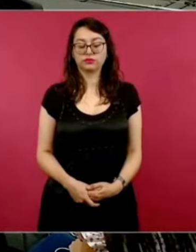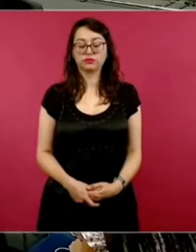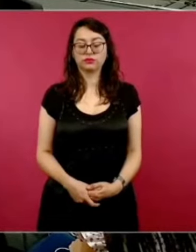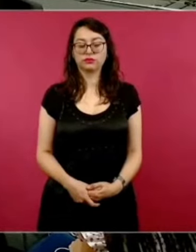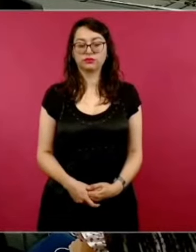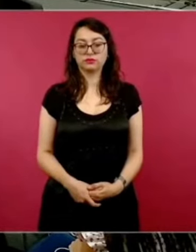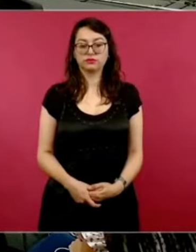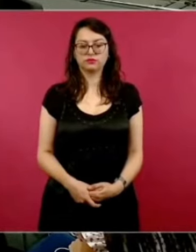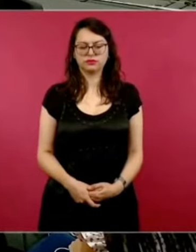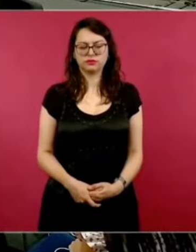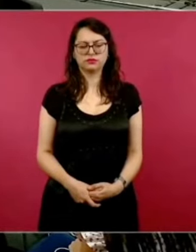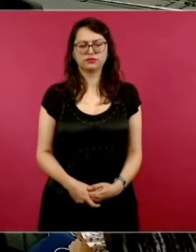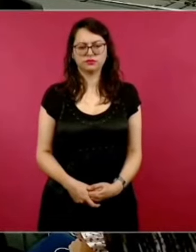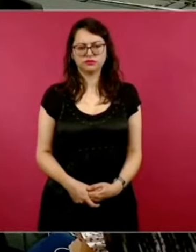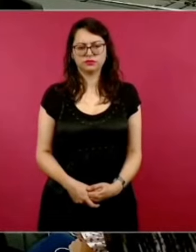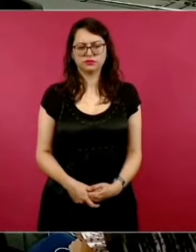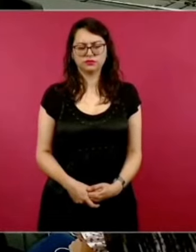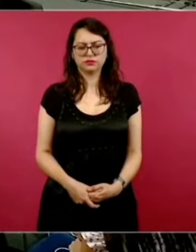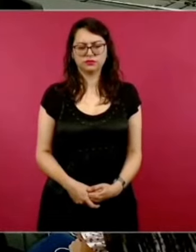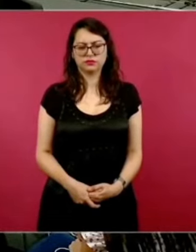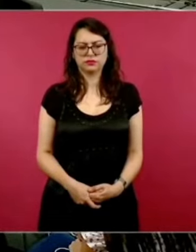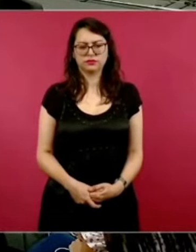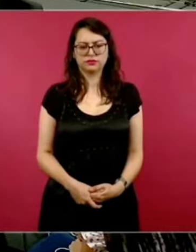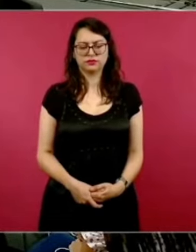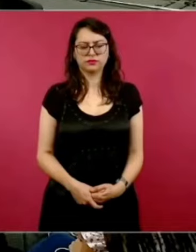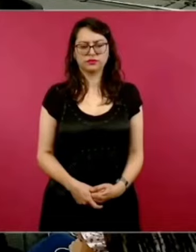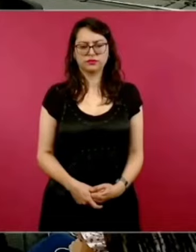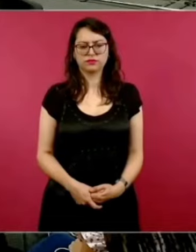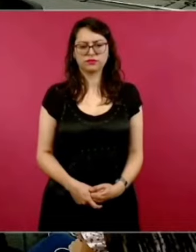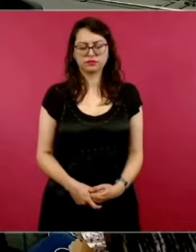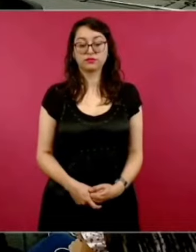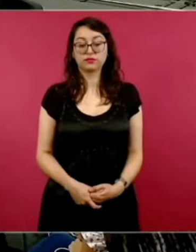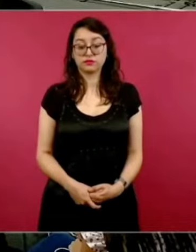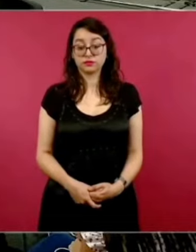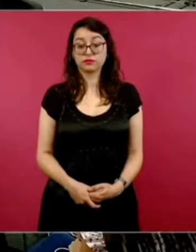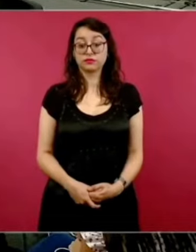Por eso me llamó la atención. No tenía el dato exacto. Sí.